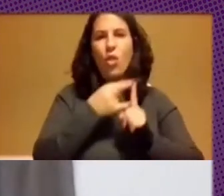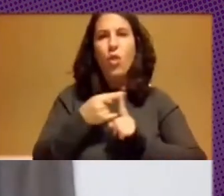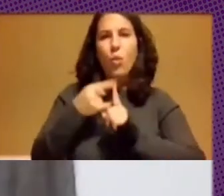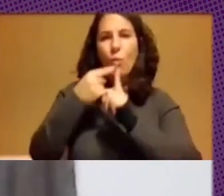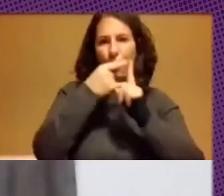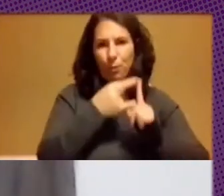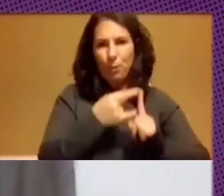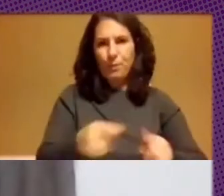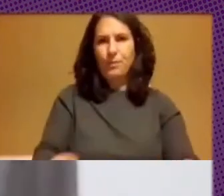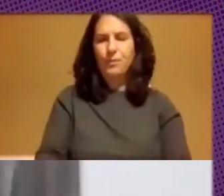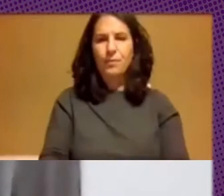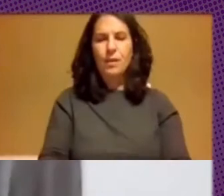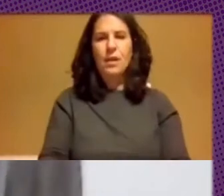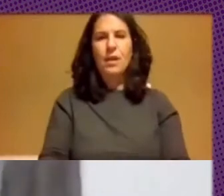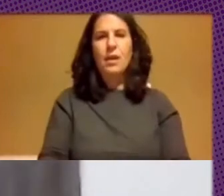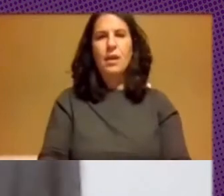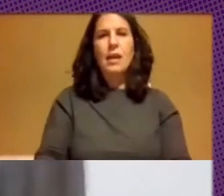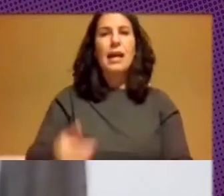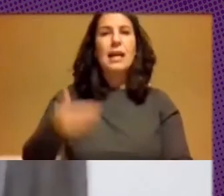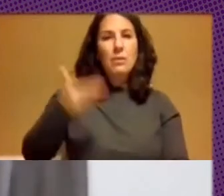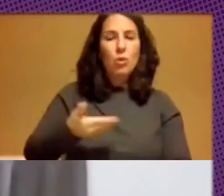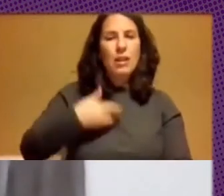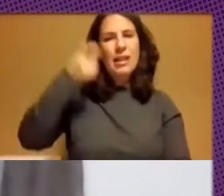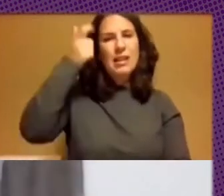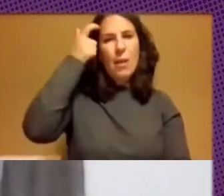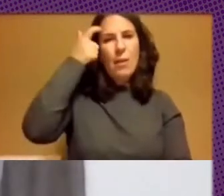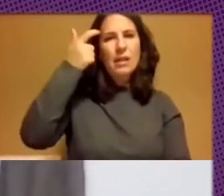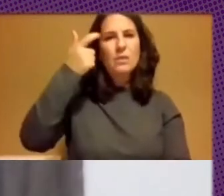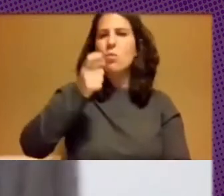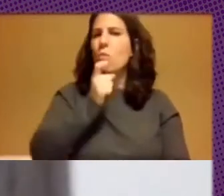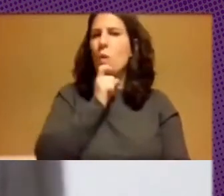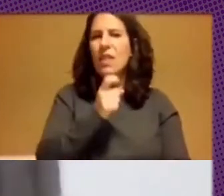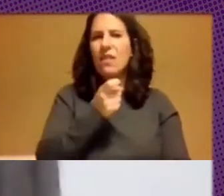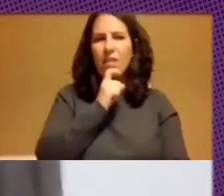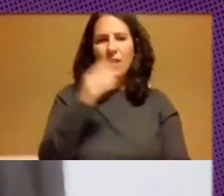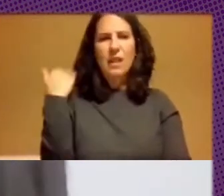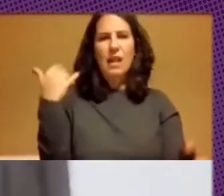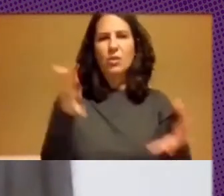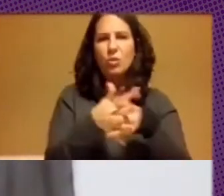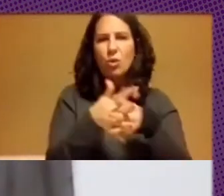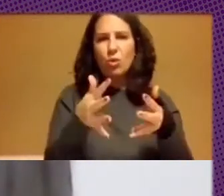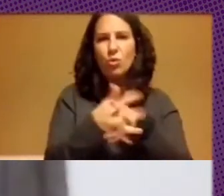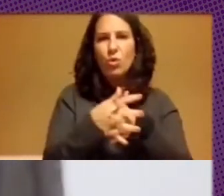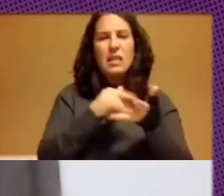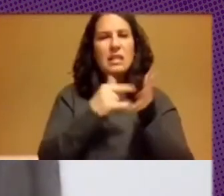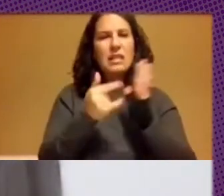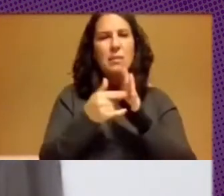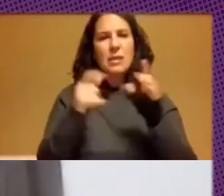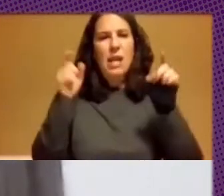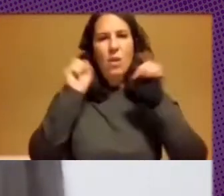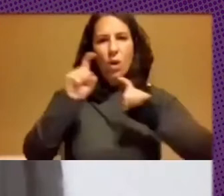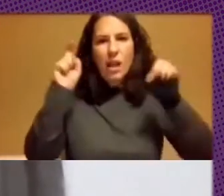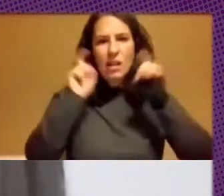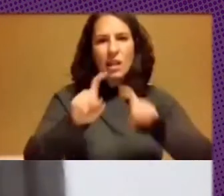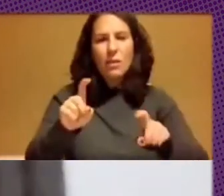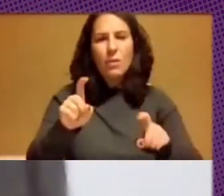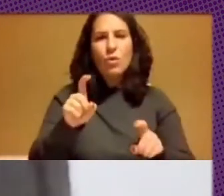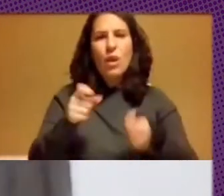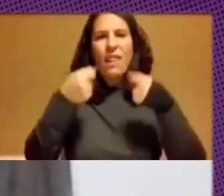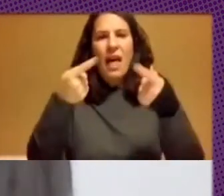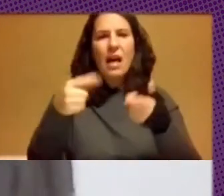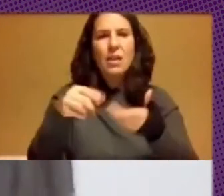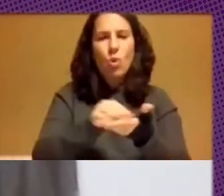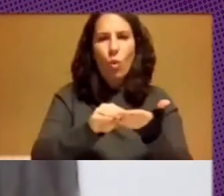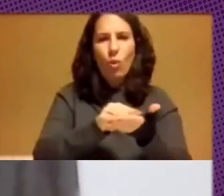Es importante saber que fue muy difícil desde las estructuras de los sistemas educativos dar solución